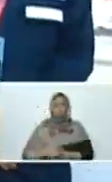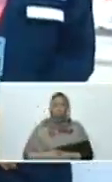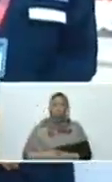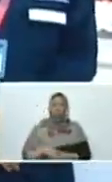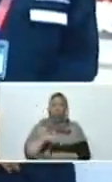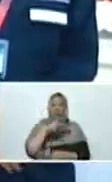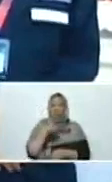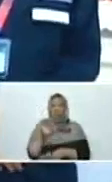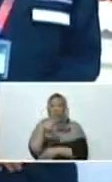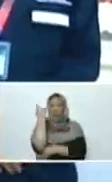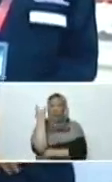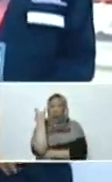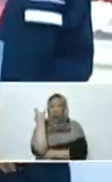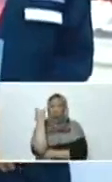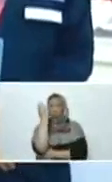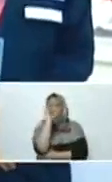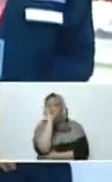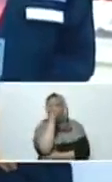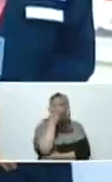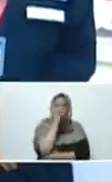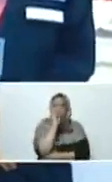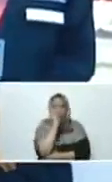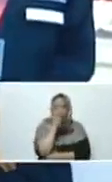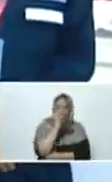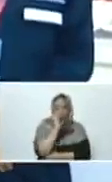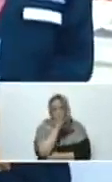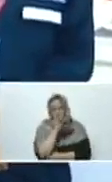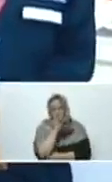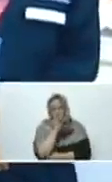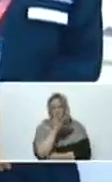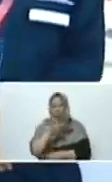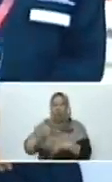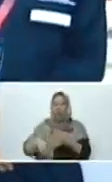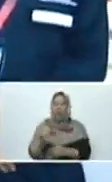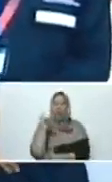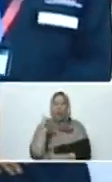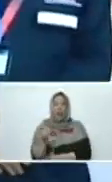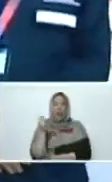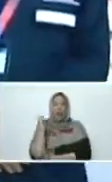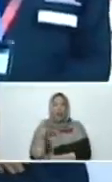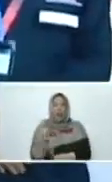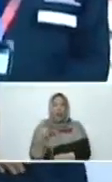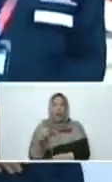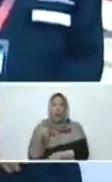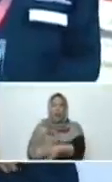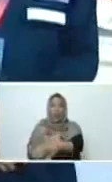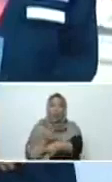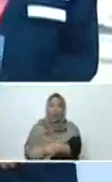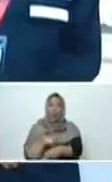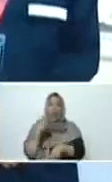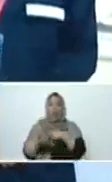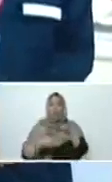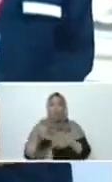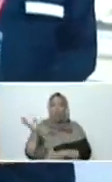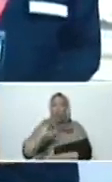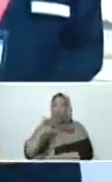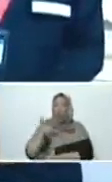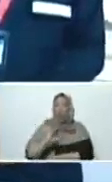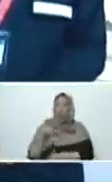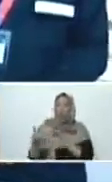payutos, farsantes, payasos, que se han dado la tarea de atacar a mis hermanos y hermanas del Metro de Caracas.